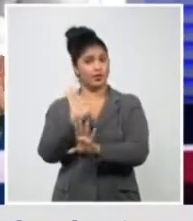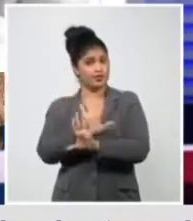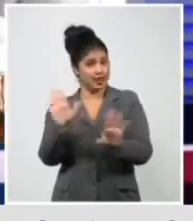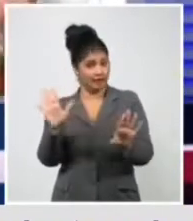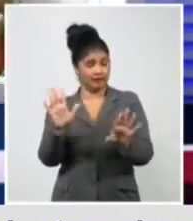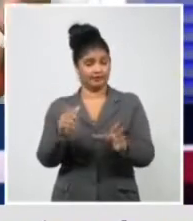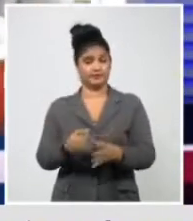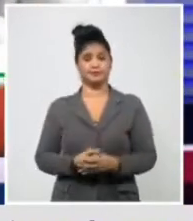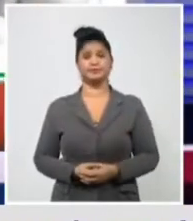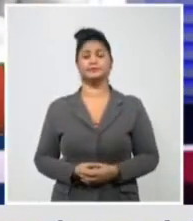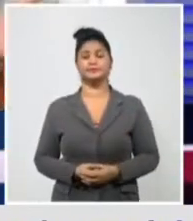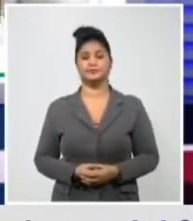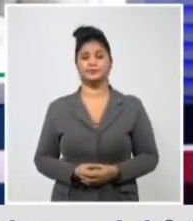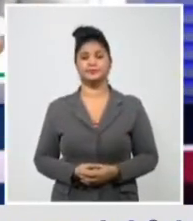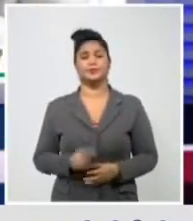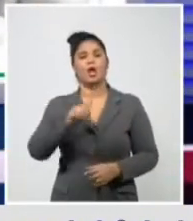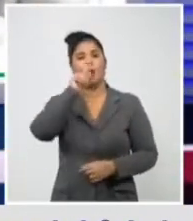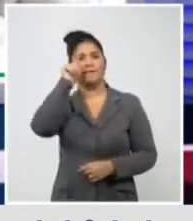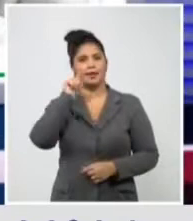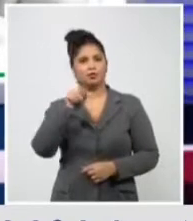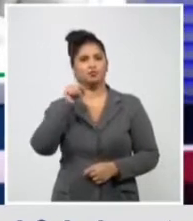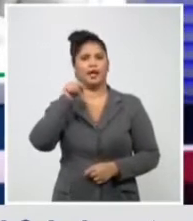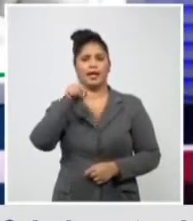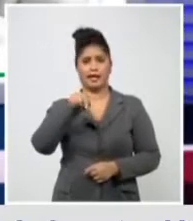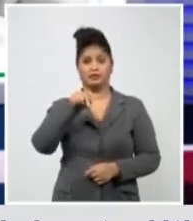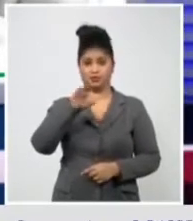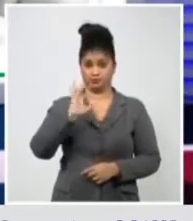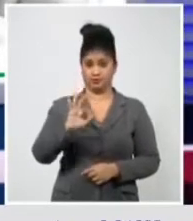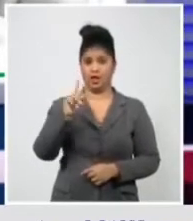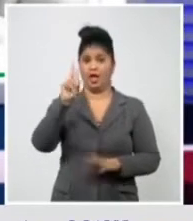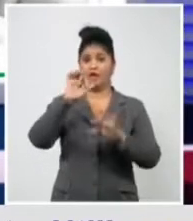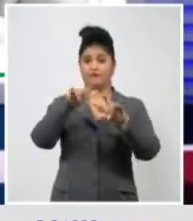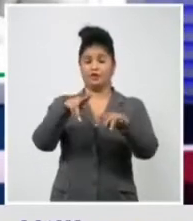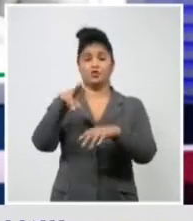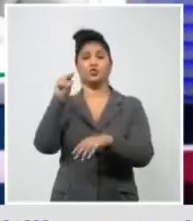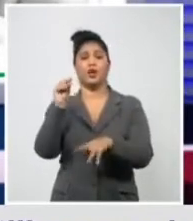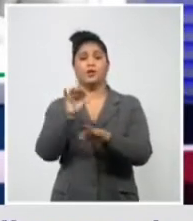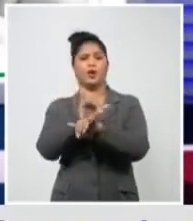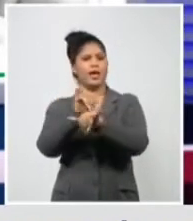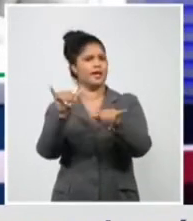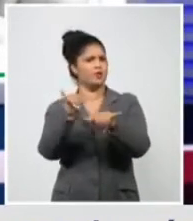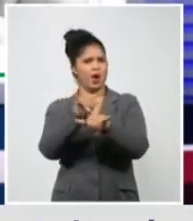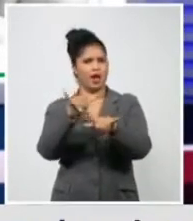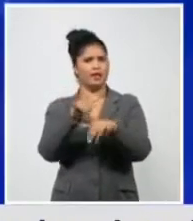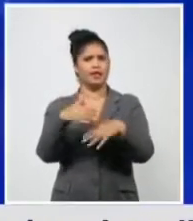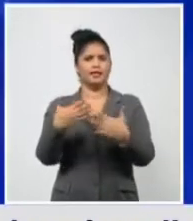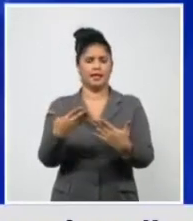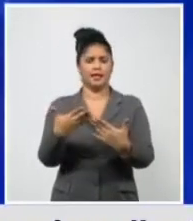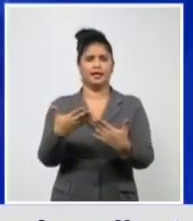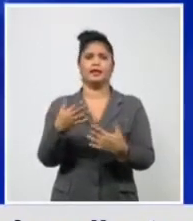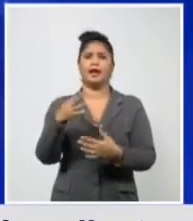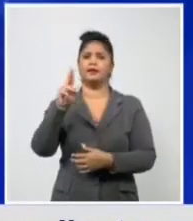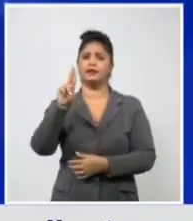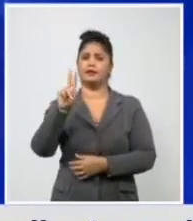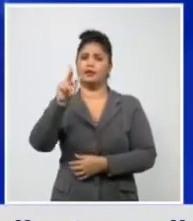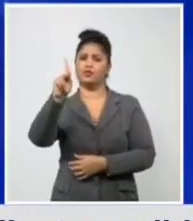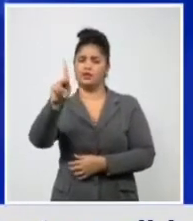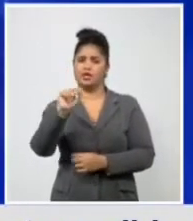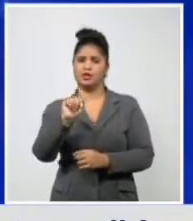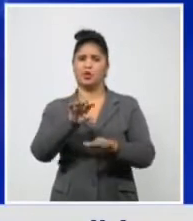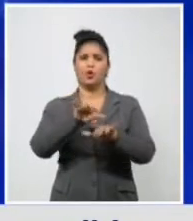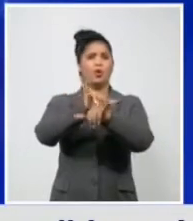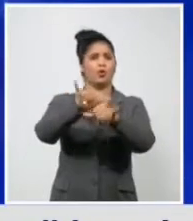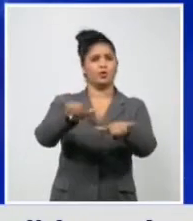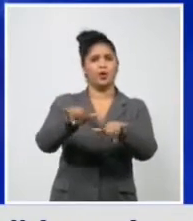como estas de Reino Unido, Sudáfrica, que ha explicado la doctora? Correcto, porque también la explicación del mundo, en